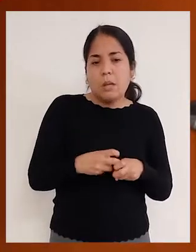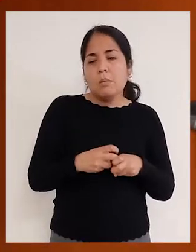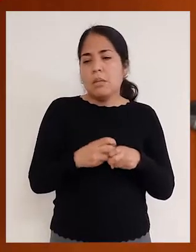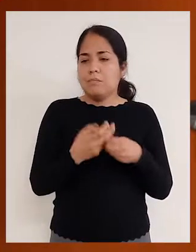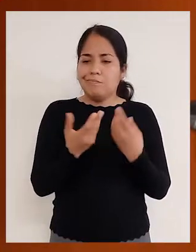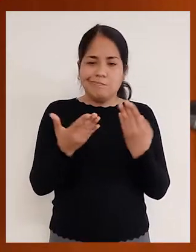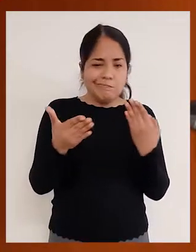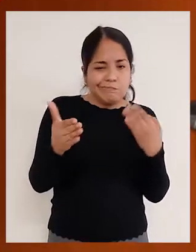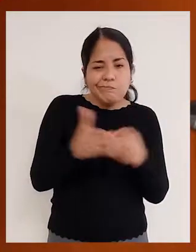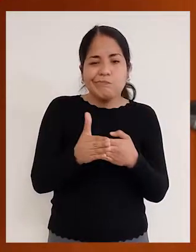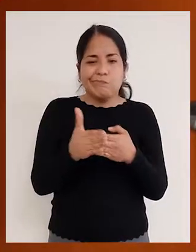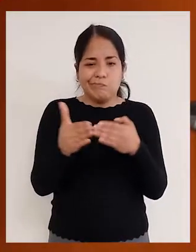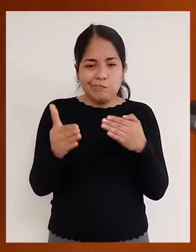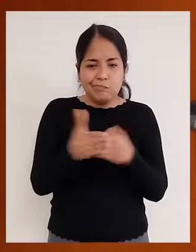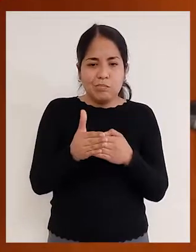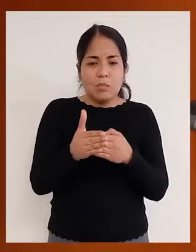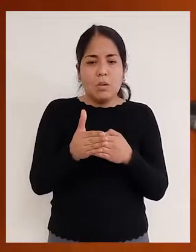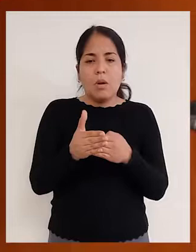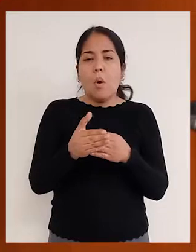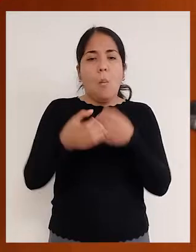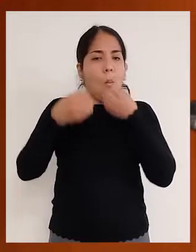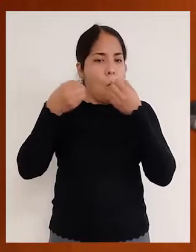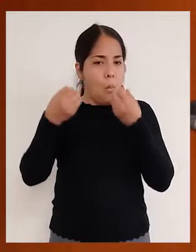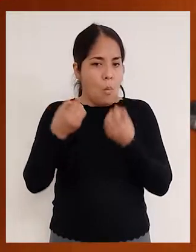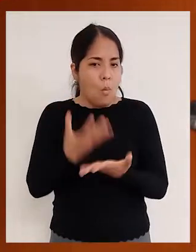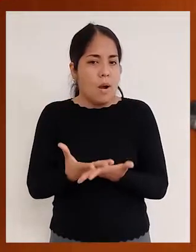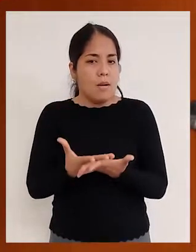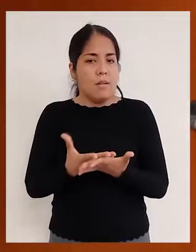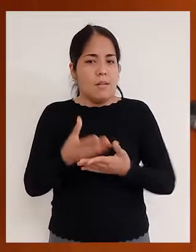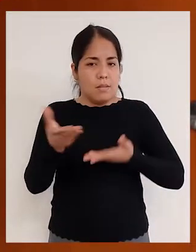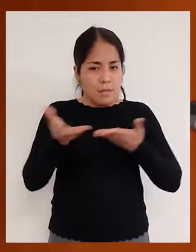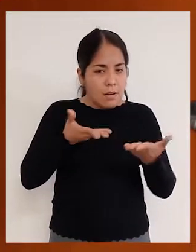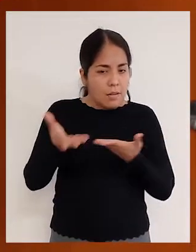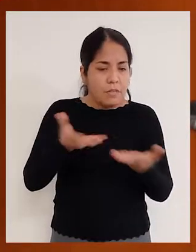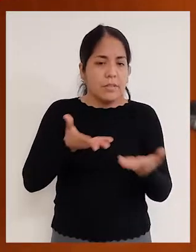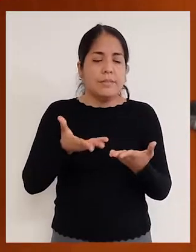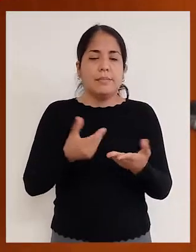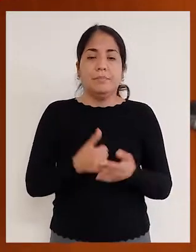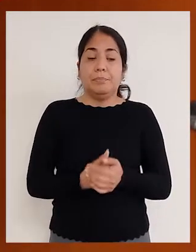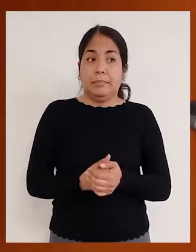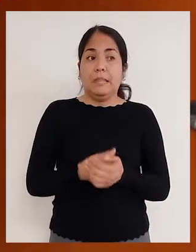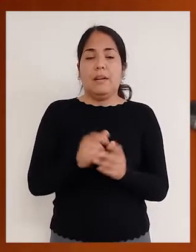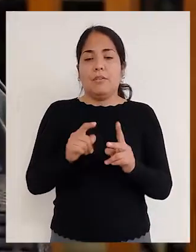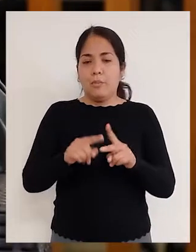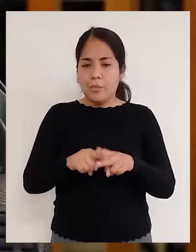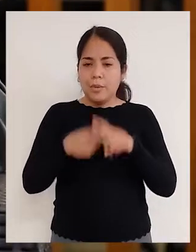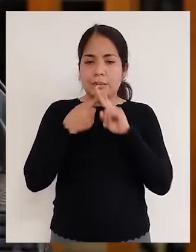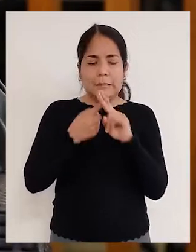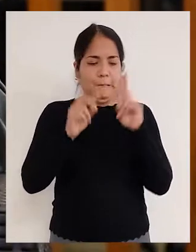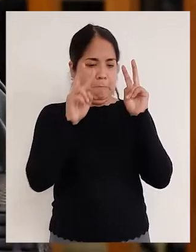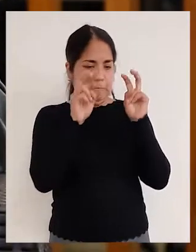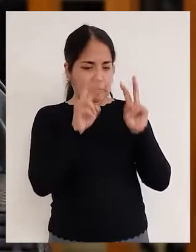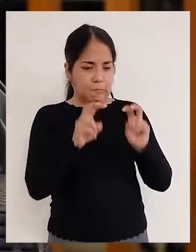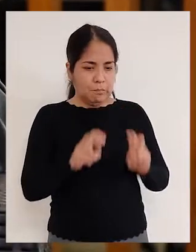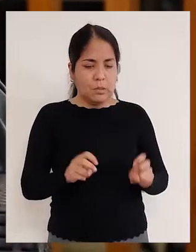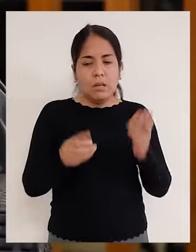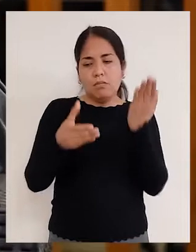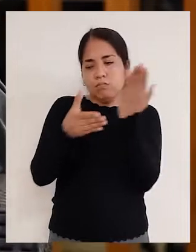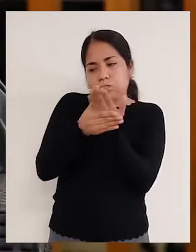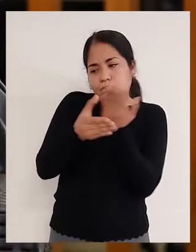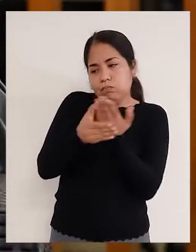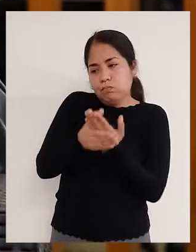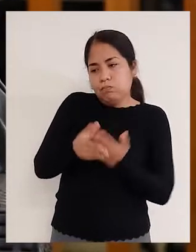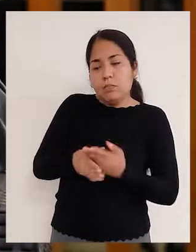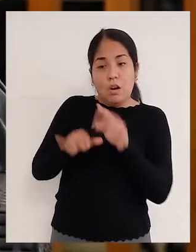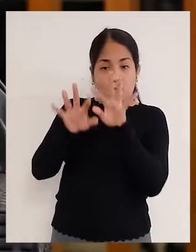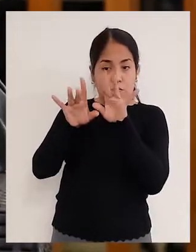representan barreras para la prestación de bienes y servicios. Y lo que hicimos fue establecimos un diagnóstico, que